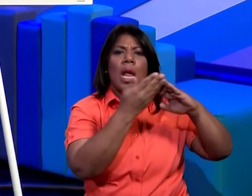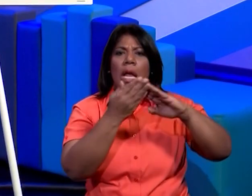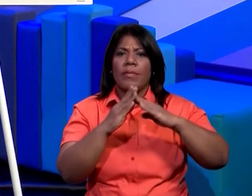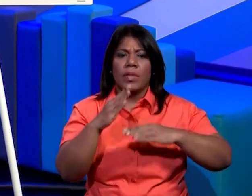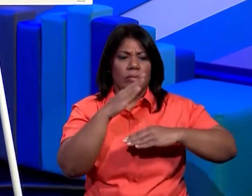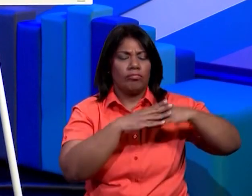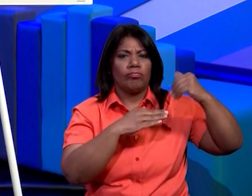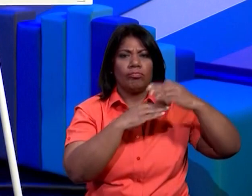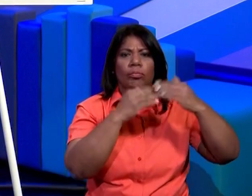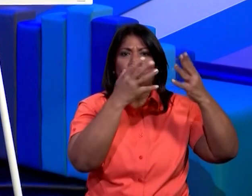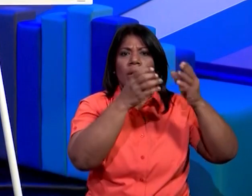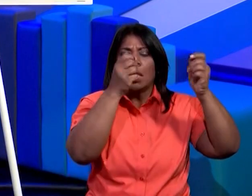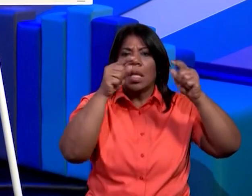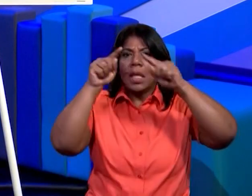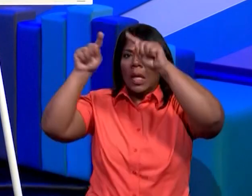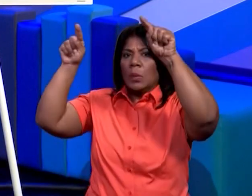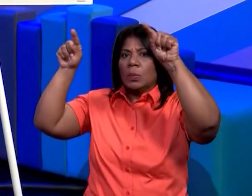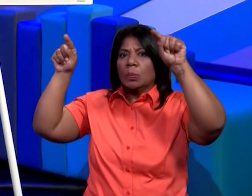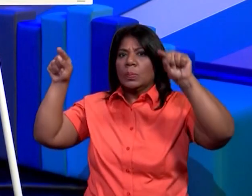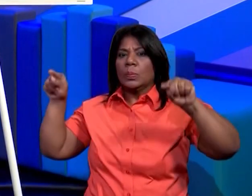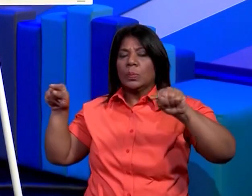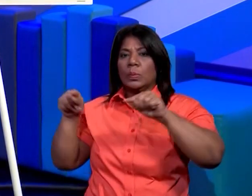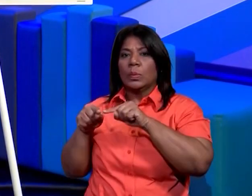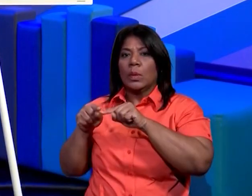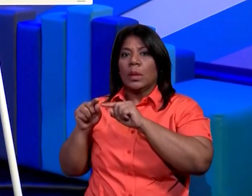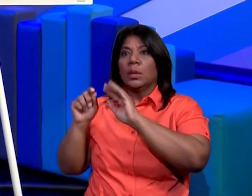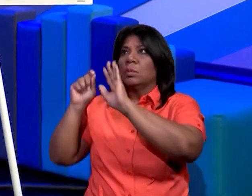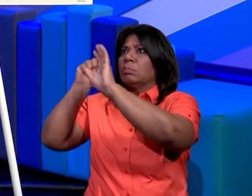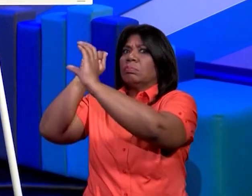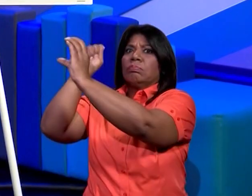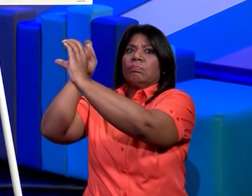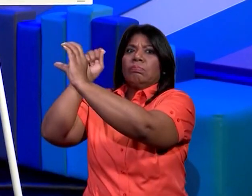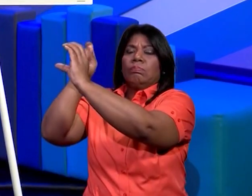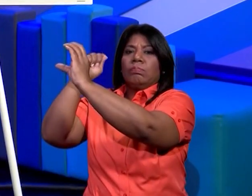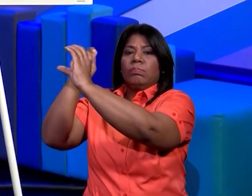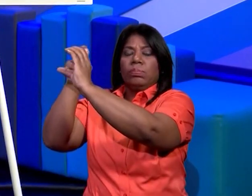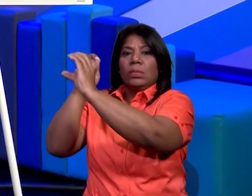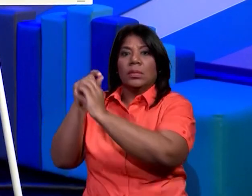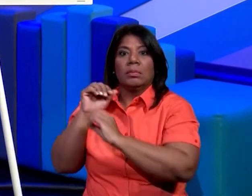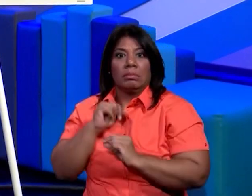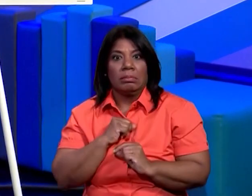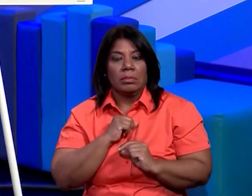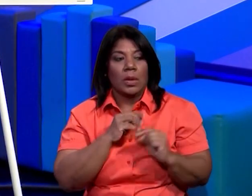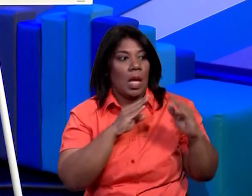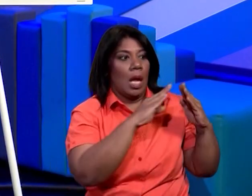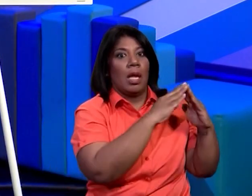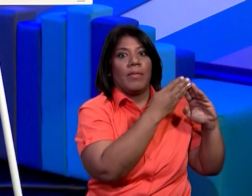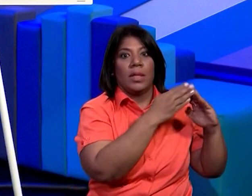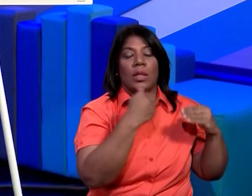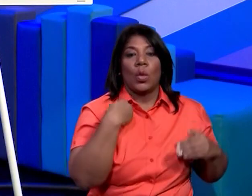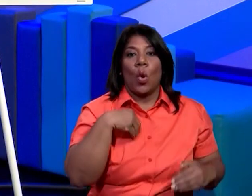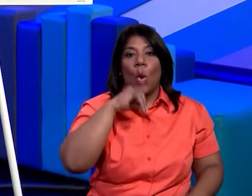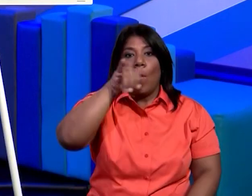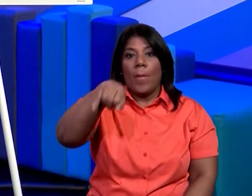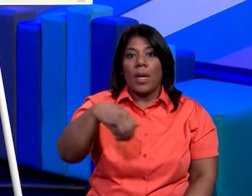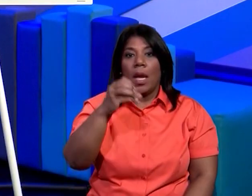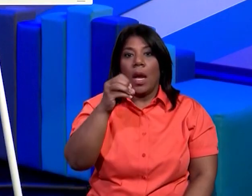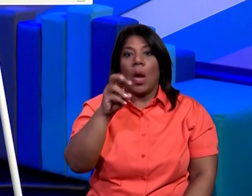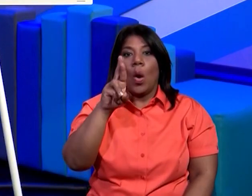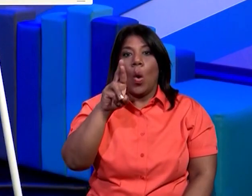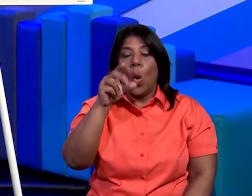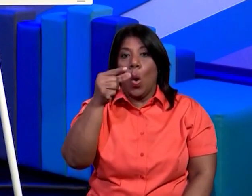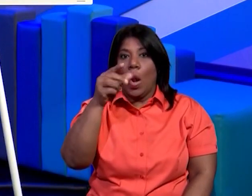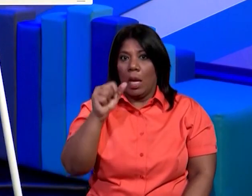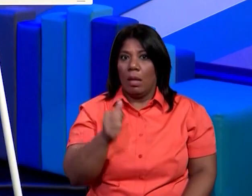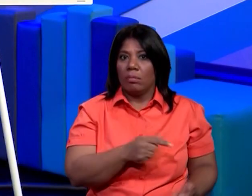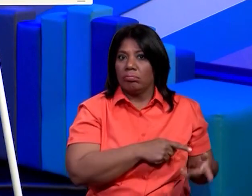porque ella quería colgar un cuadro en la pared de su casa entonces el señor jorge acudió a ayudarla con su martillo y su cajita de